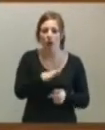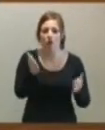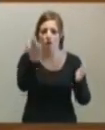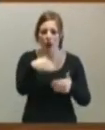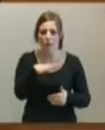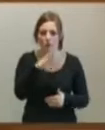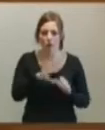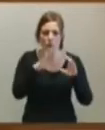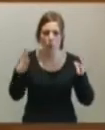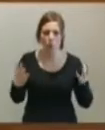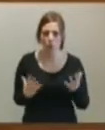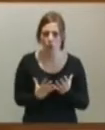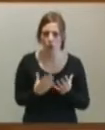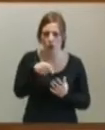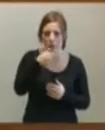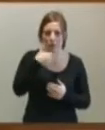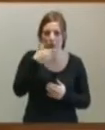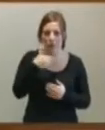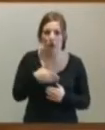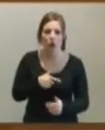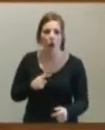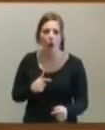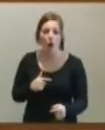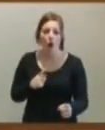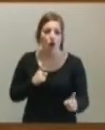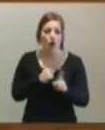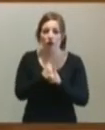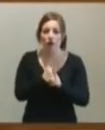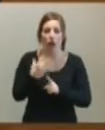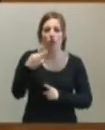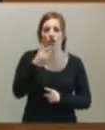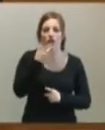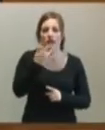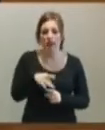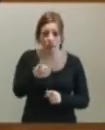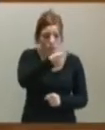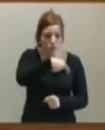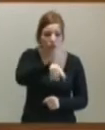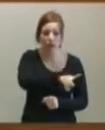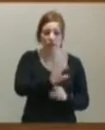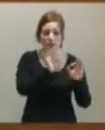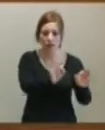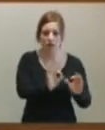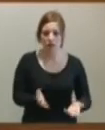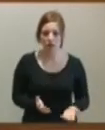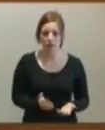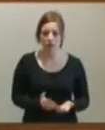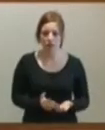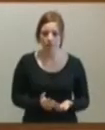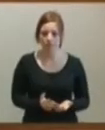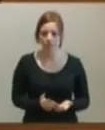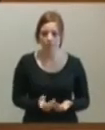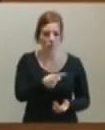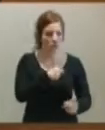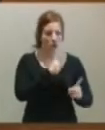civilizado que se conozca. Y los únicos que se están oponiendo e impidiendo a que se supriman las diputaciones son ustedes, reiteradamente. Entonces, entran en una flagrante